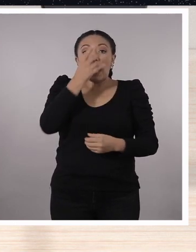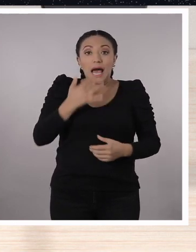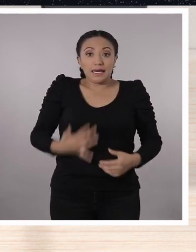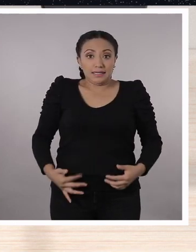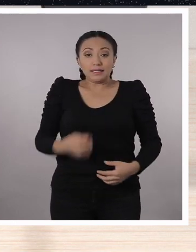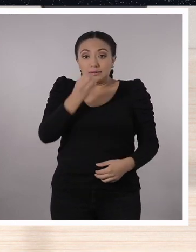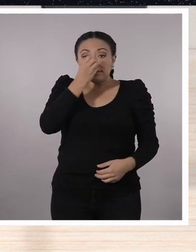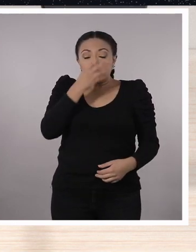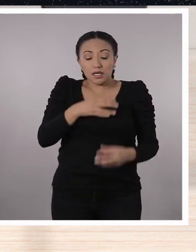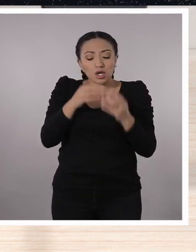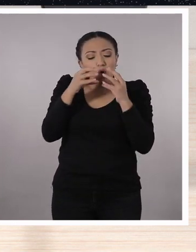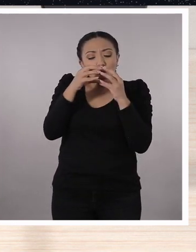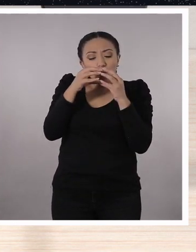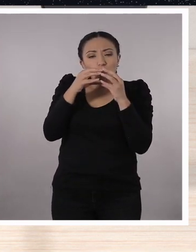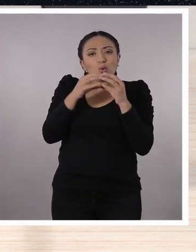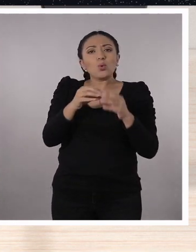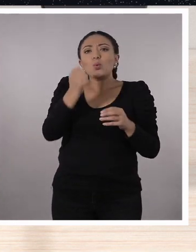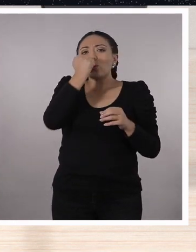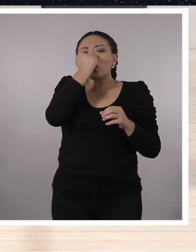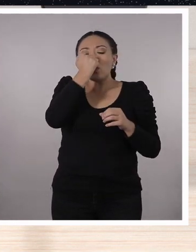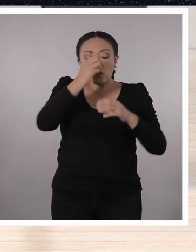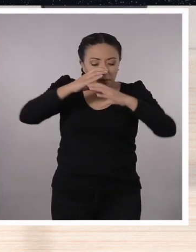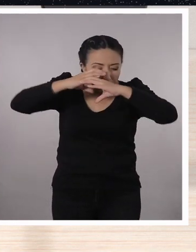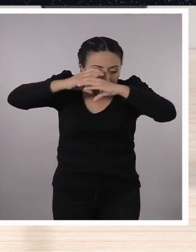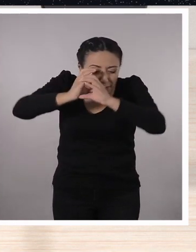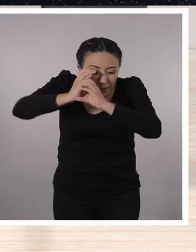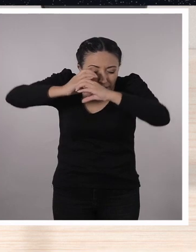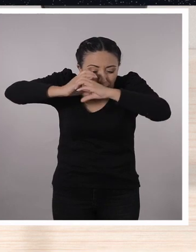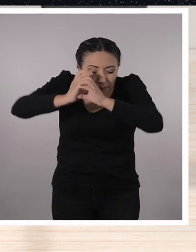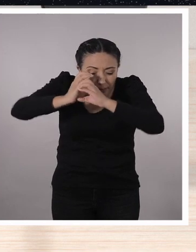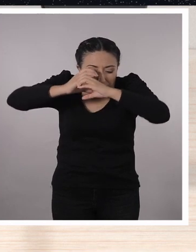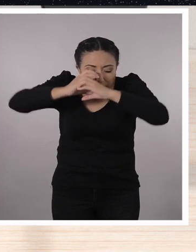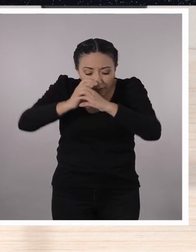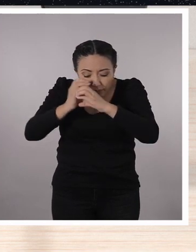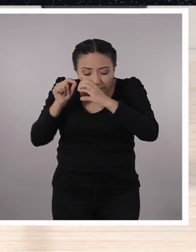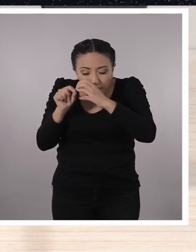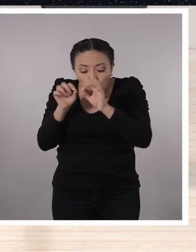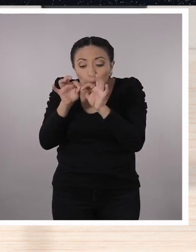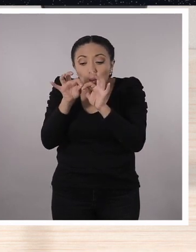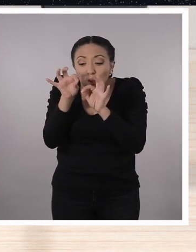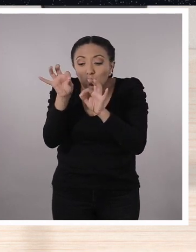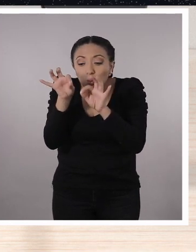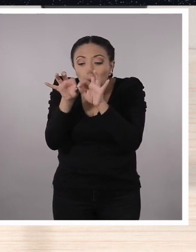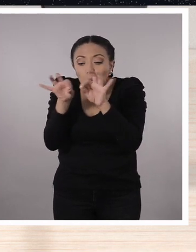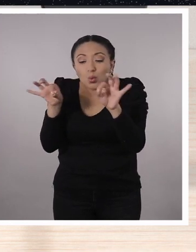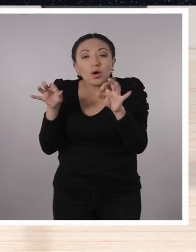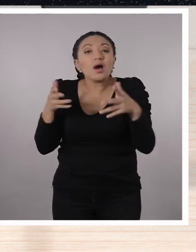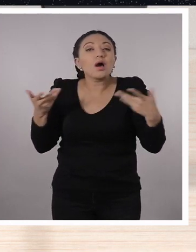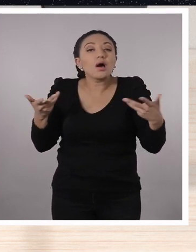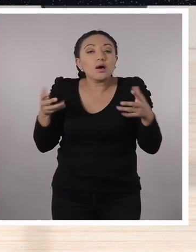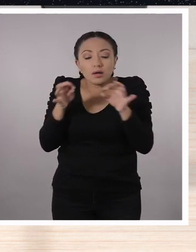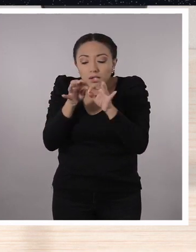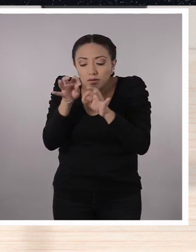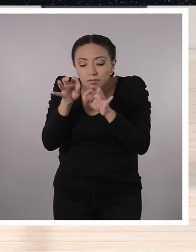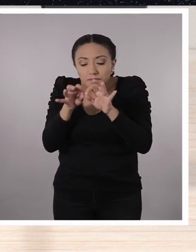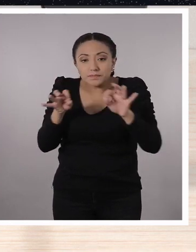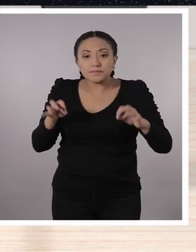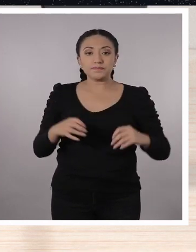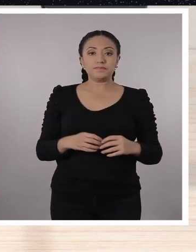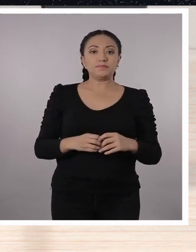son parte de la sangre y solo podemos verlos usando el microscopio. El diámetro del glóbulo rojo es